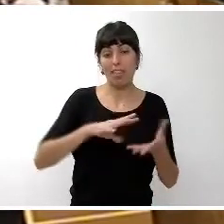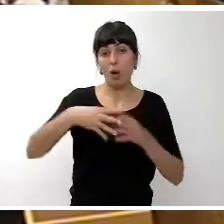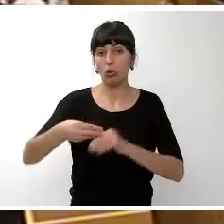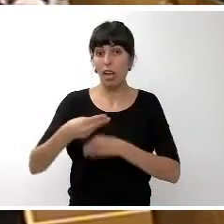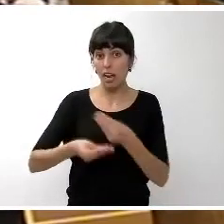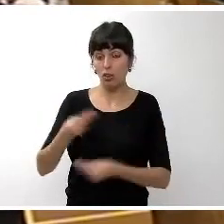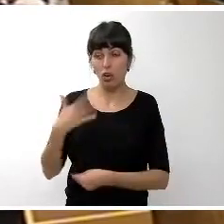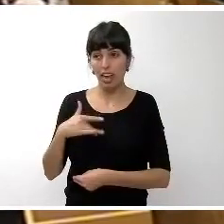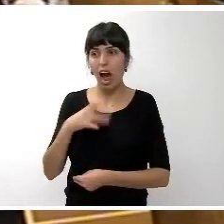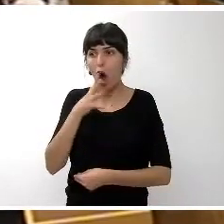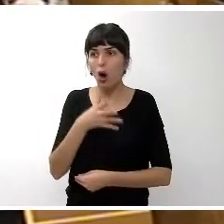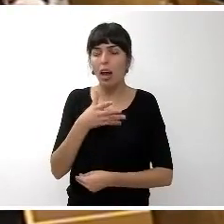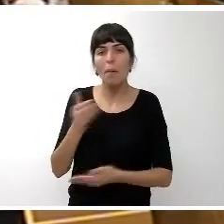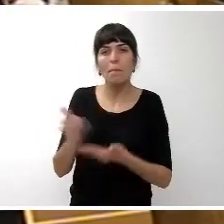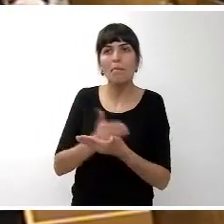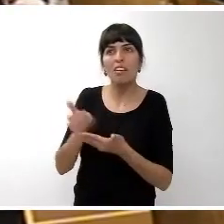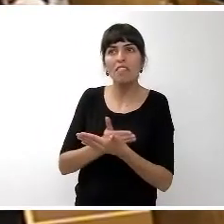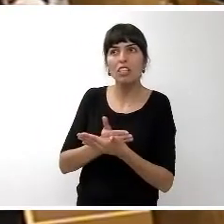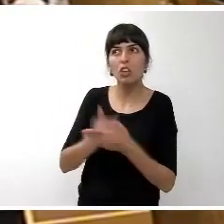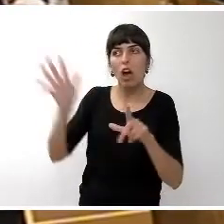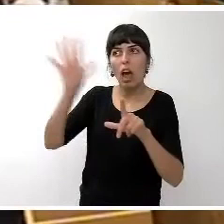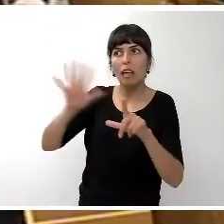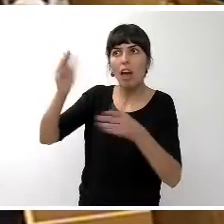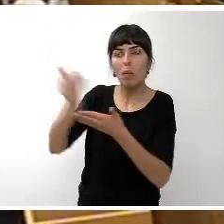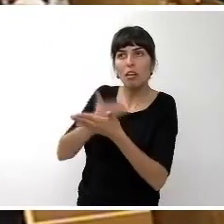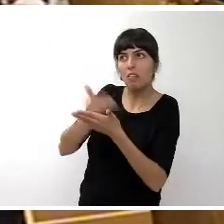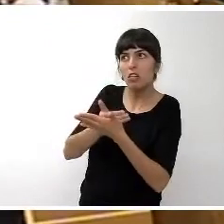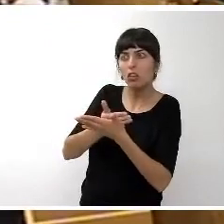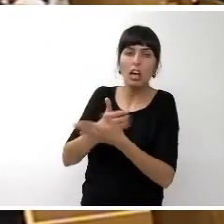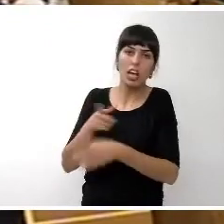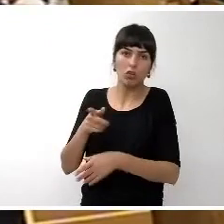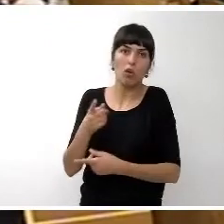en falta son los beneficios por parte del Estado del cumplimiento de estos planes de ajuste